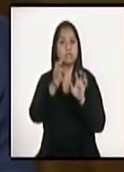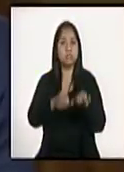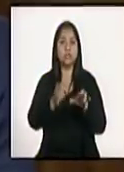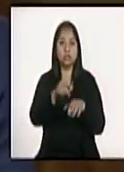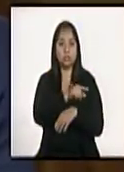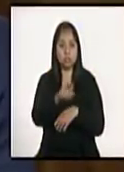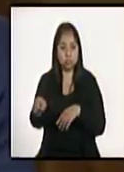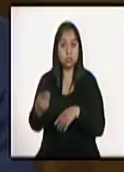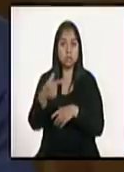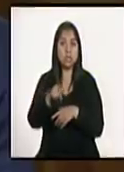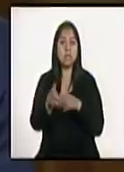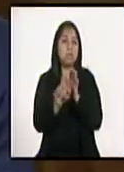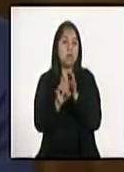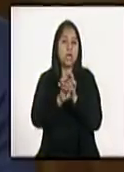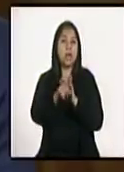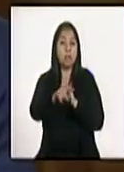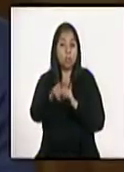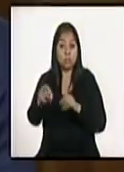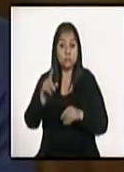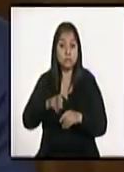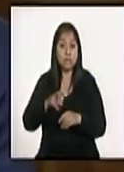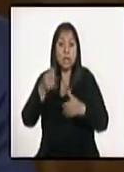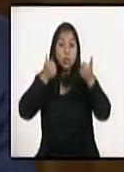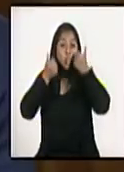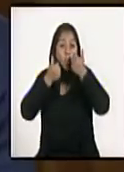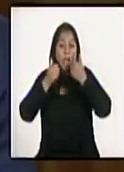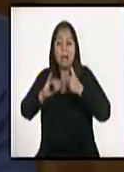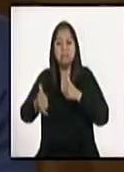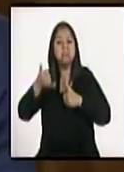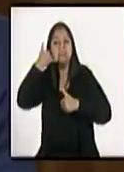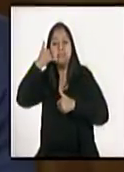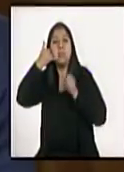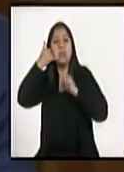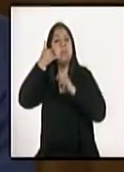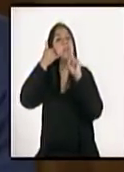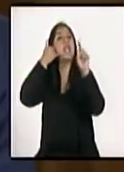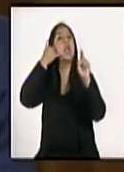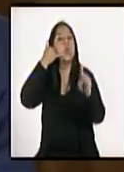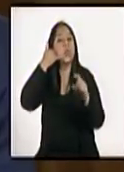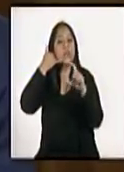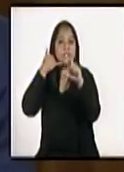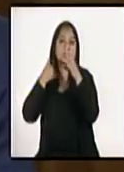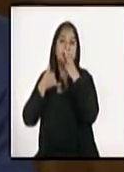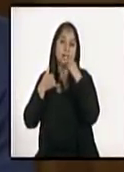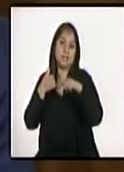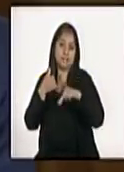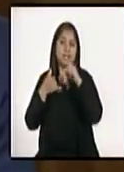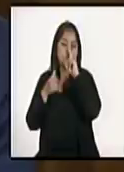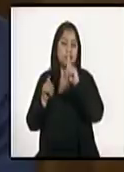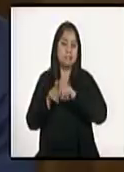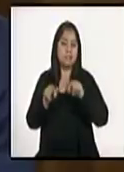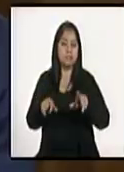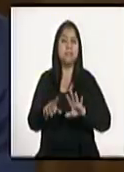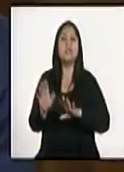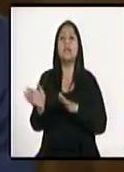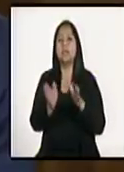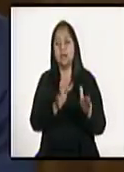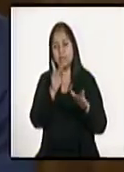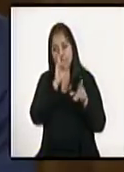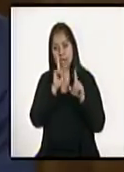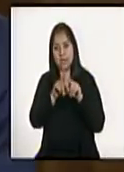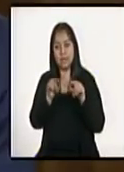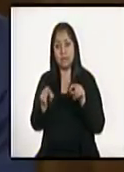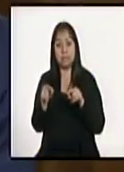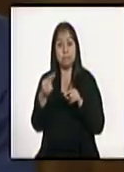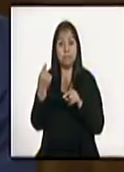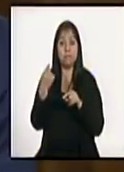puedan hacer consultas médicas sin costo alguno. Se realizaron también facilidades, al igual que el resto de la banca, para